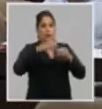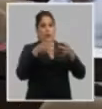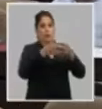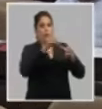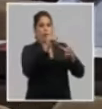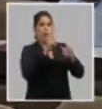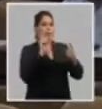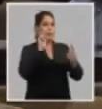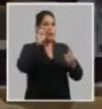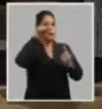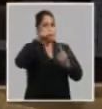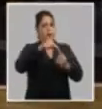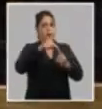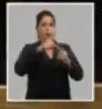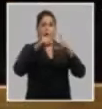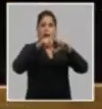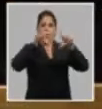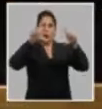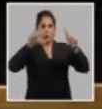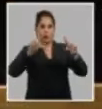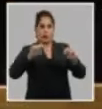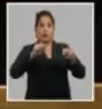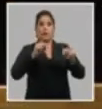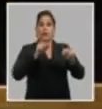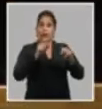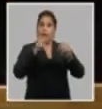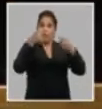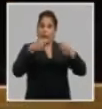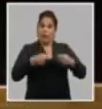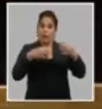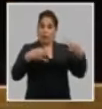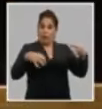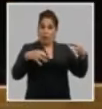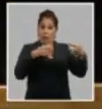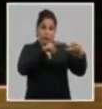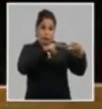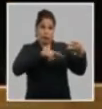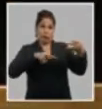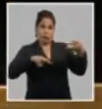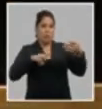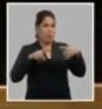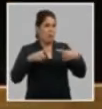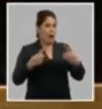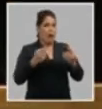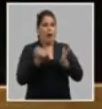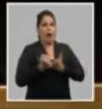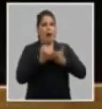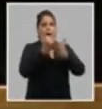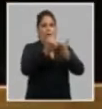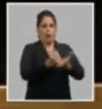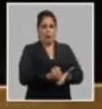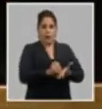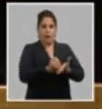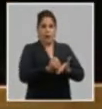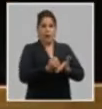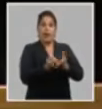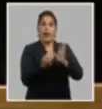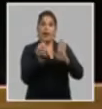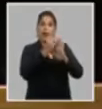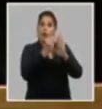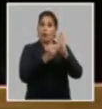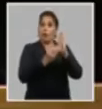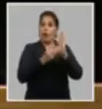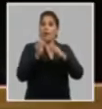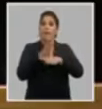en los principales conceptos que se definen en los documentos dirigidas a apoyar e incorporar